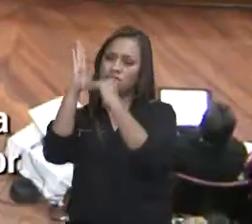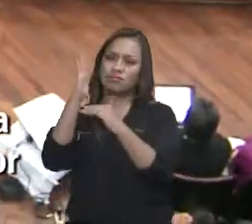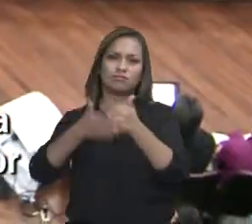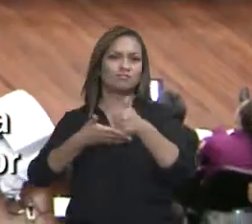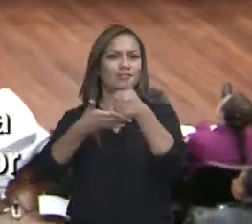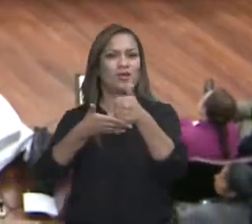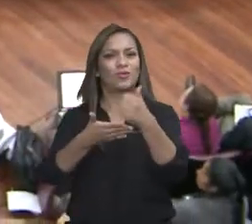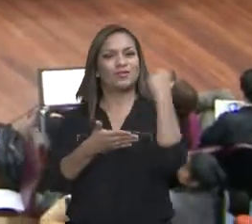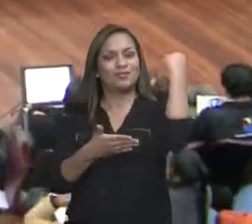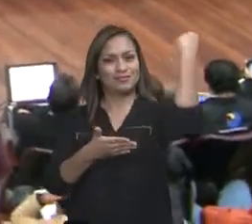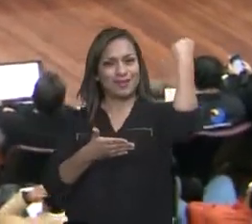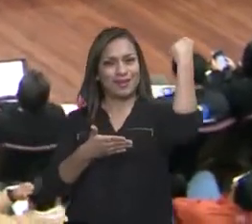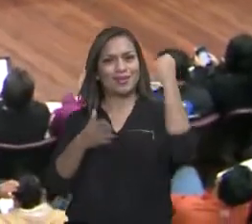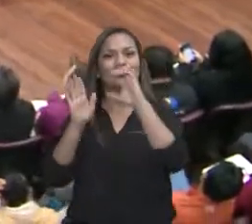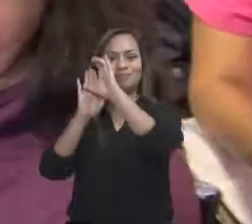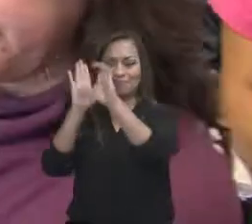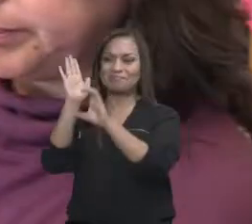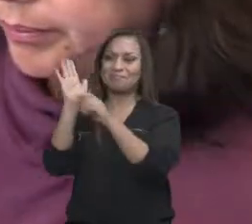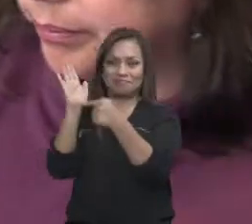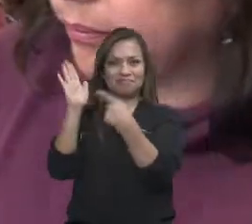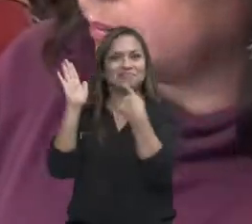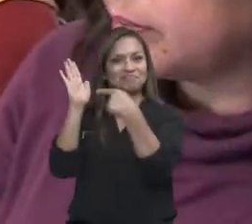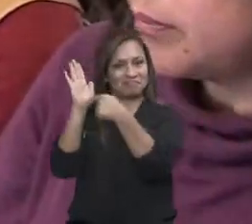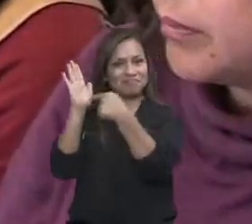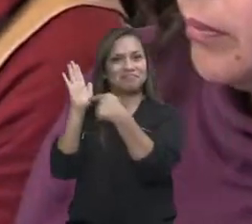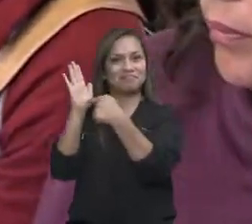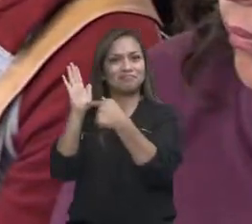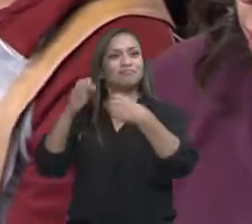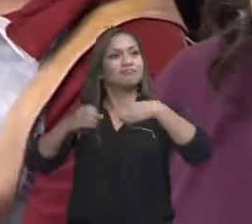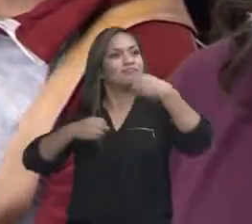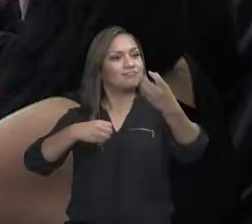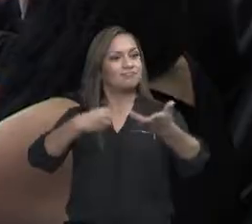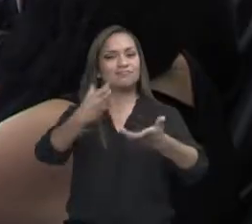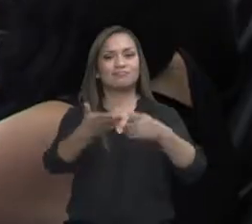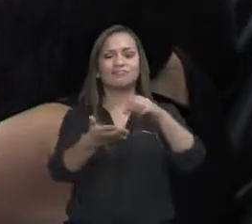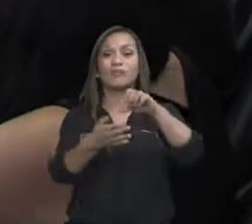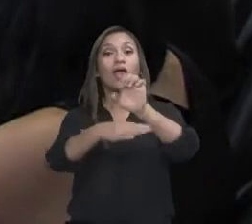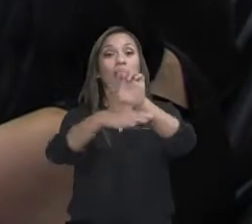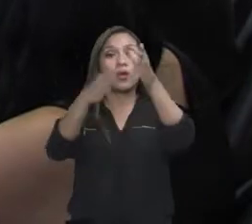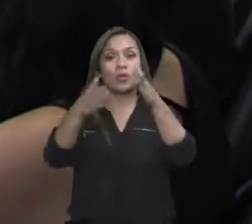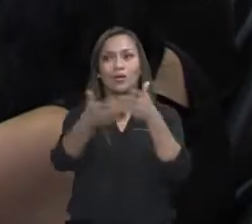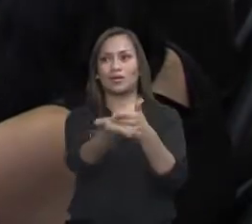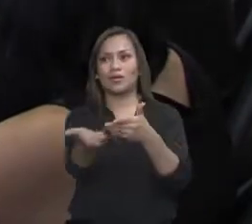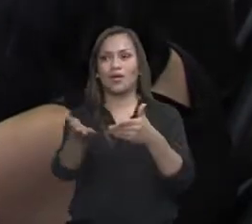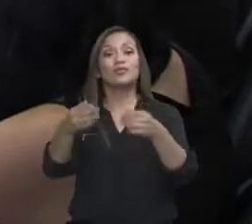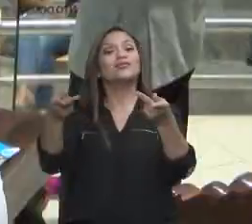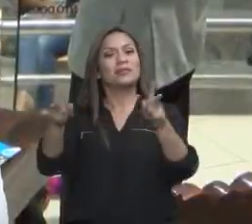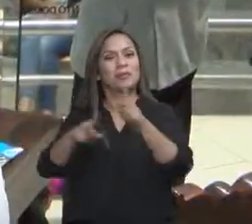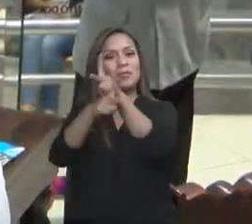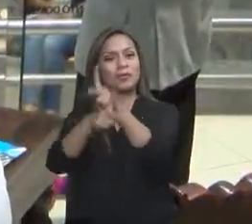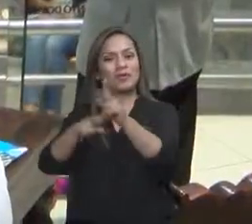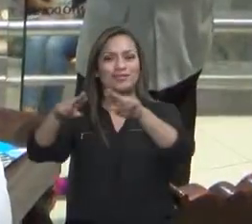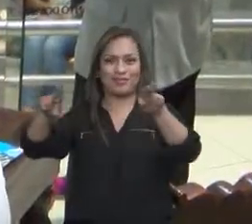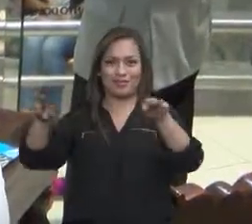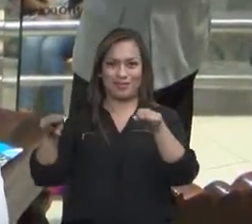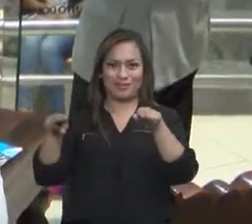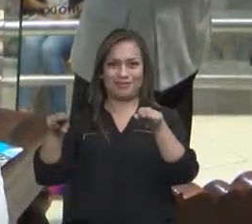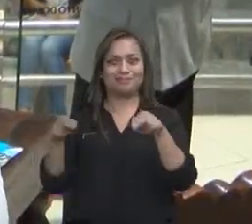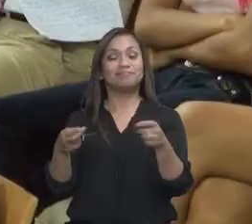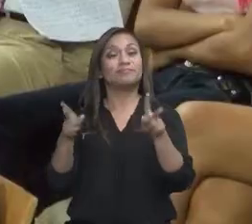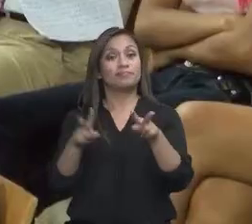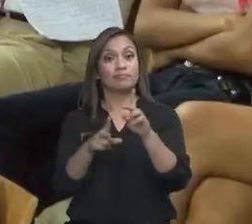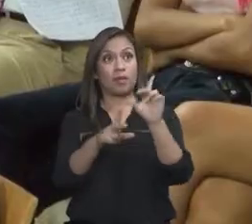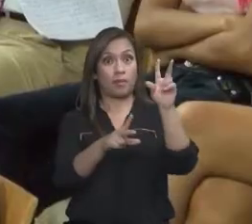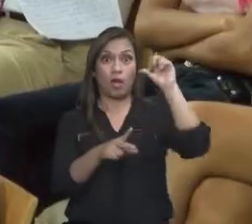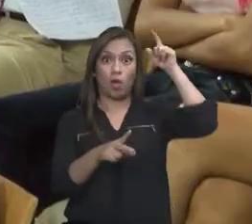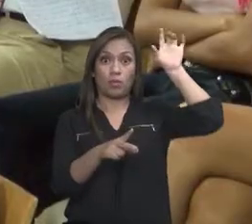70 leyes que contribuyen a desarrollar los derechos que la Constitución otorga a las y los ecuatorianos y a la